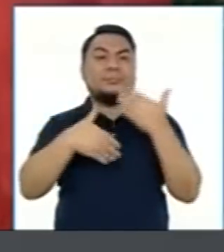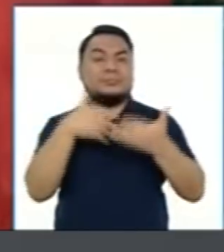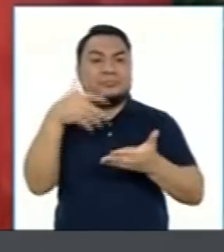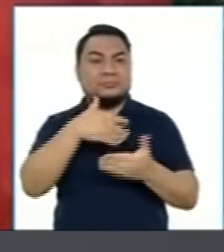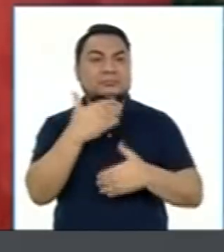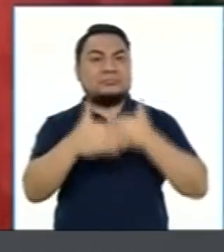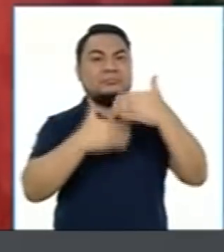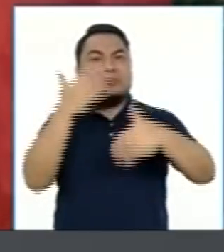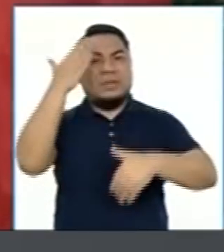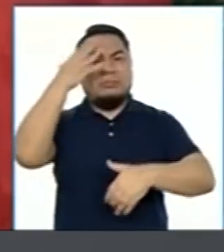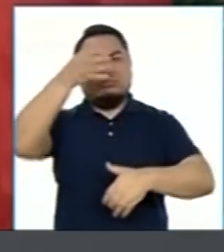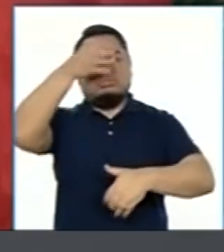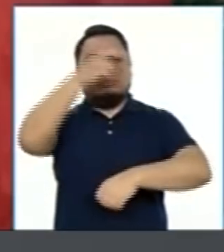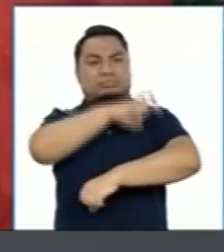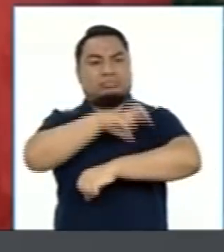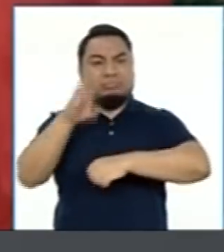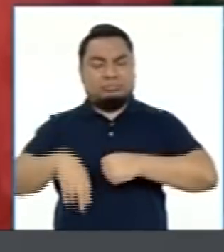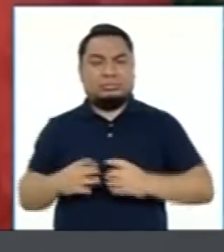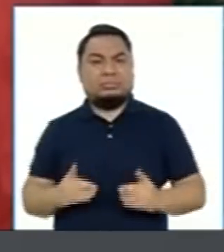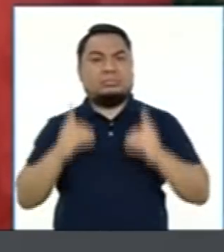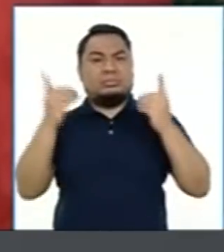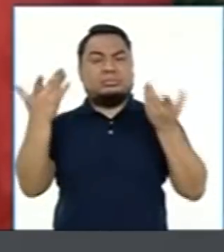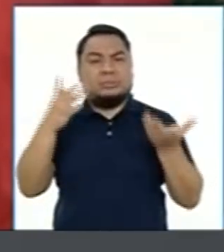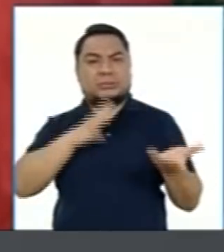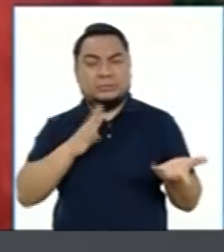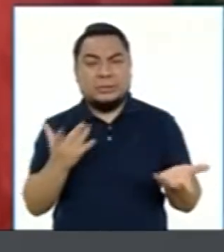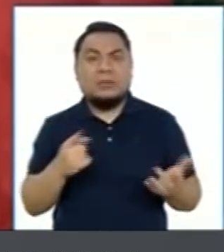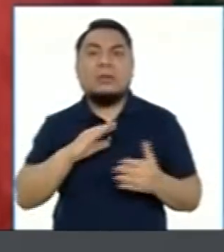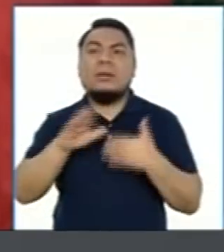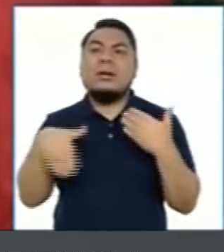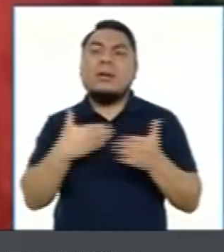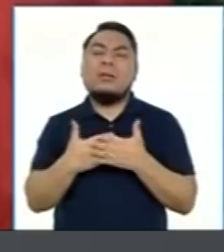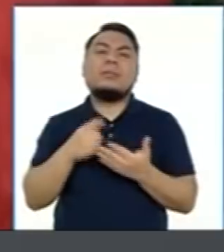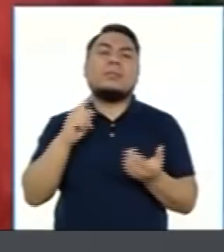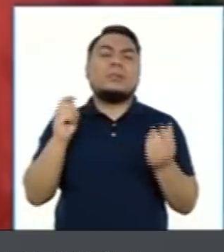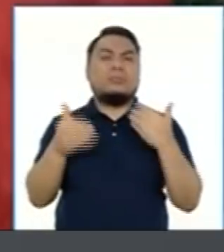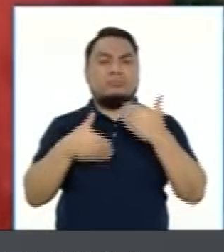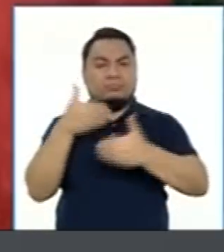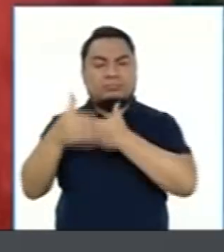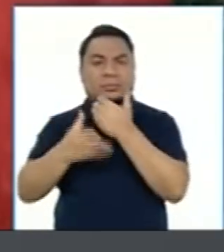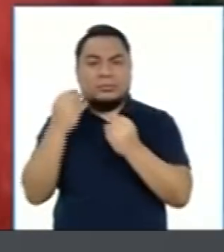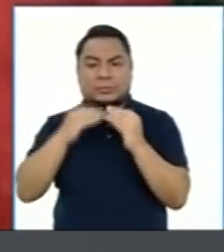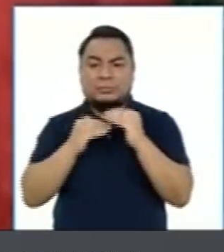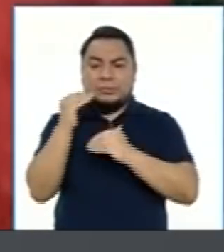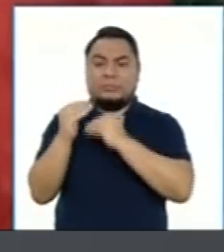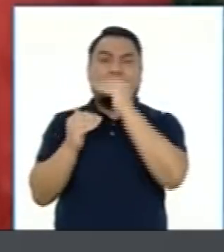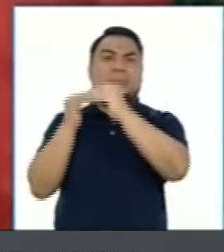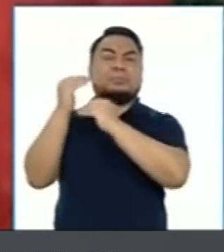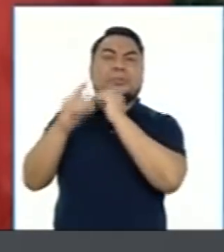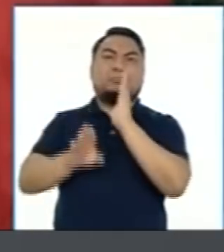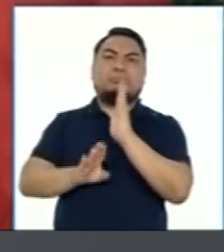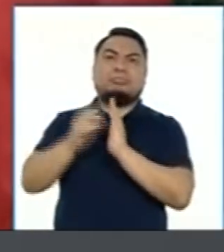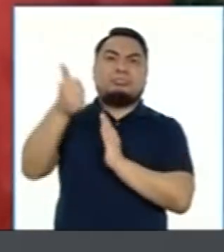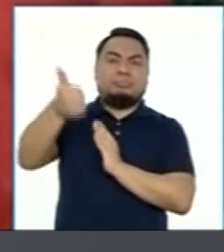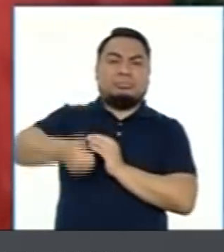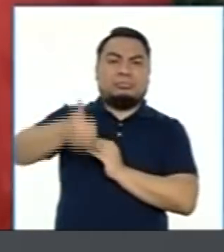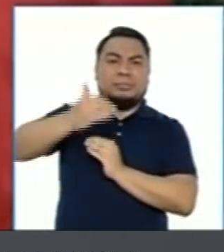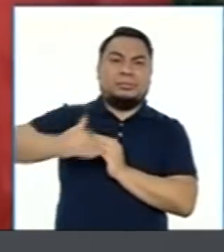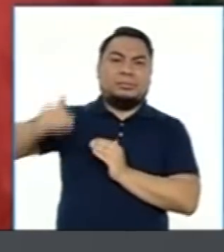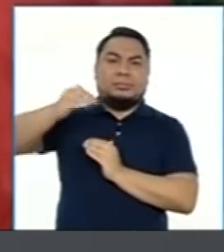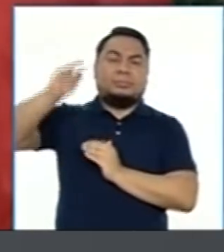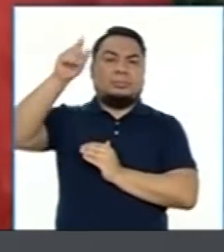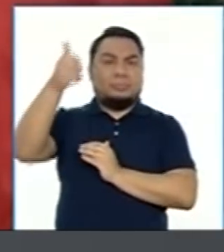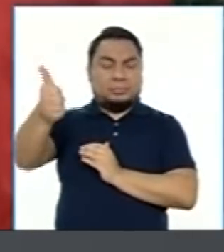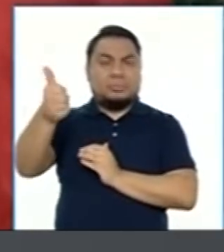carrera en la Academia Diplomática y luego ha hecho toda una carrera de ascenso, ¿no? Y que ha llegado luego